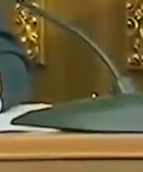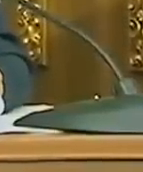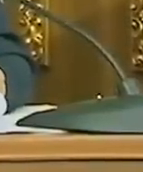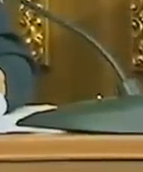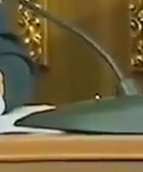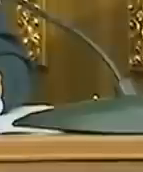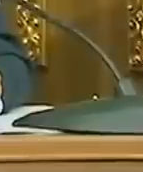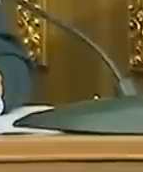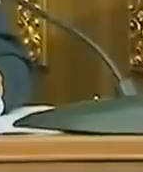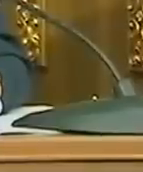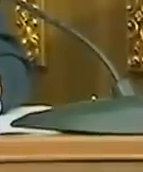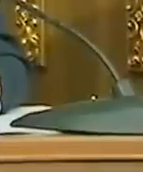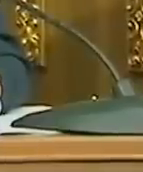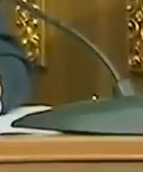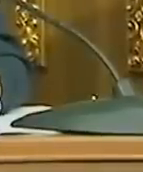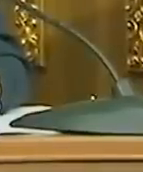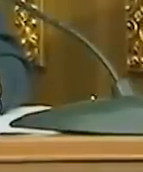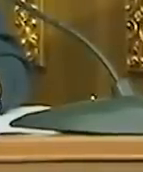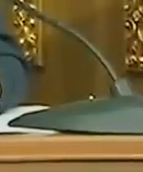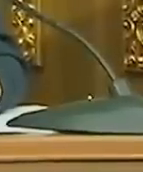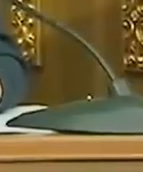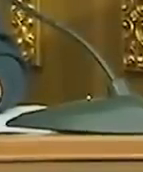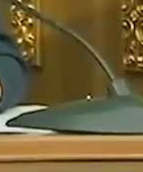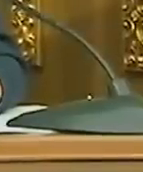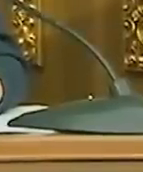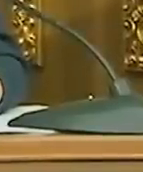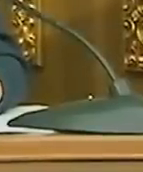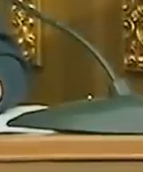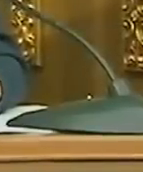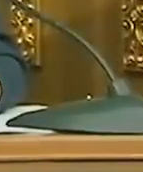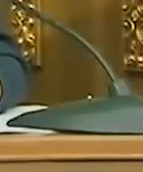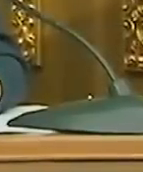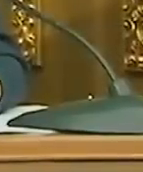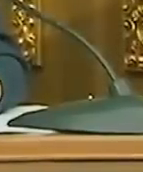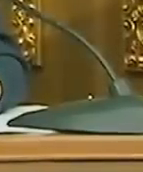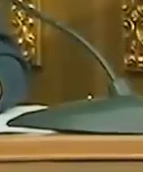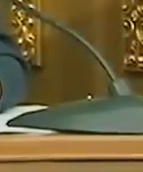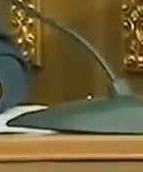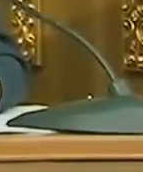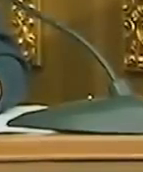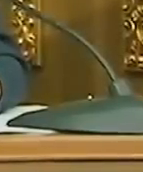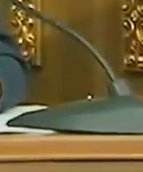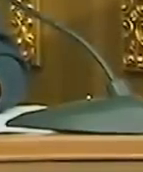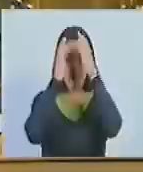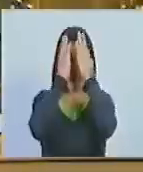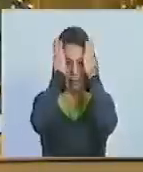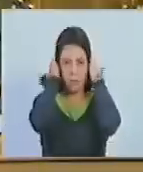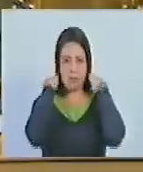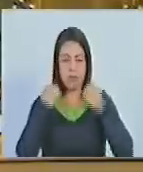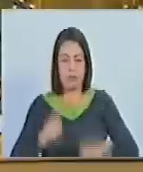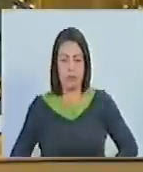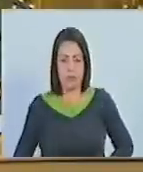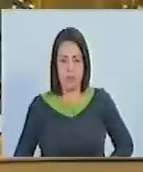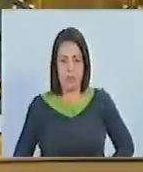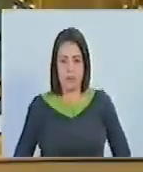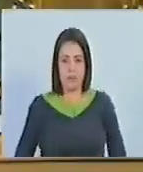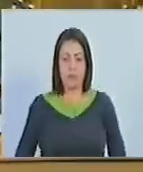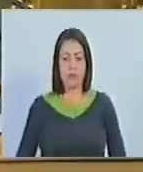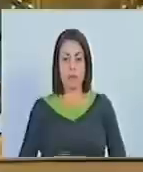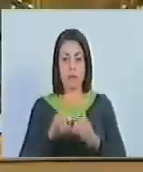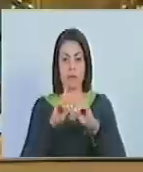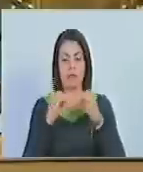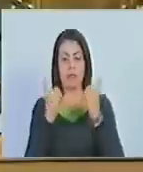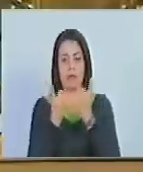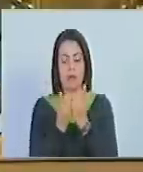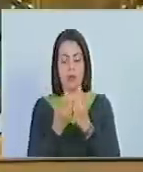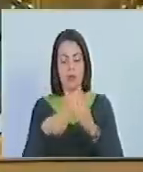22 de junio de 1826. Punto número 2, primera discusión del proyecto de ley de reforma del decreto